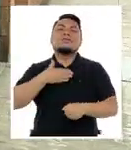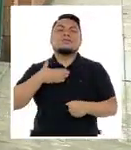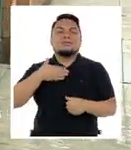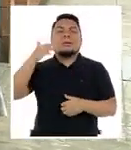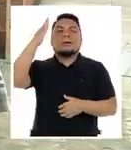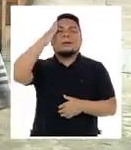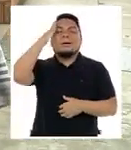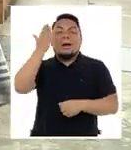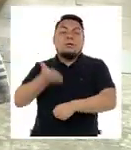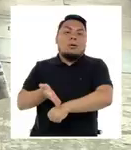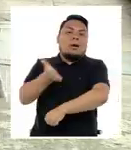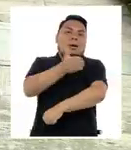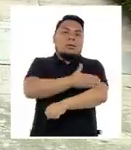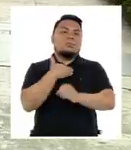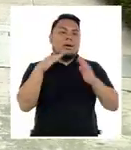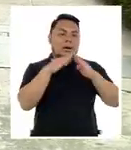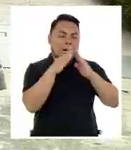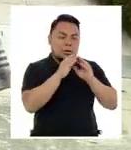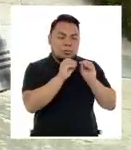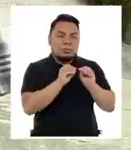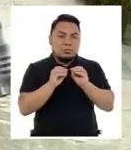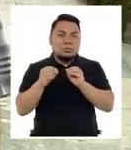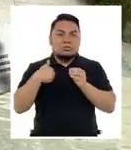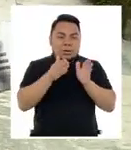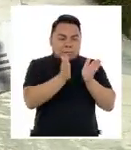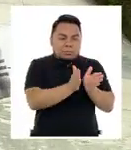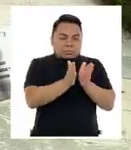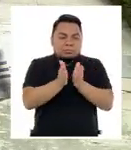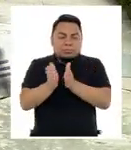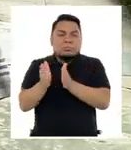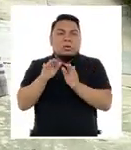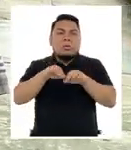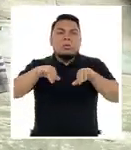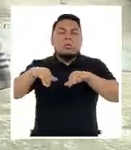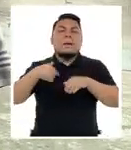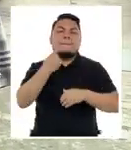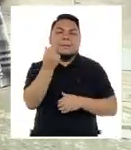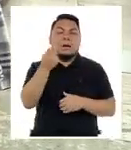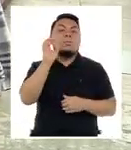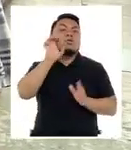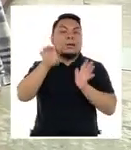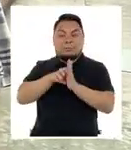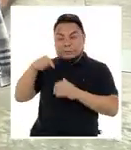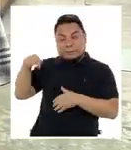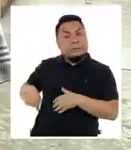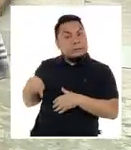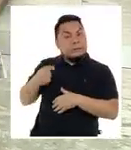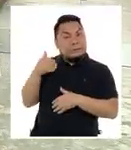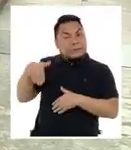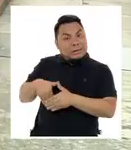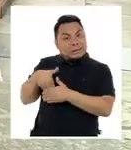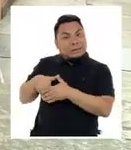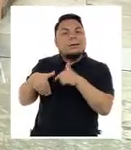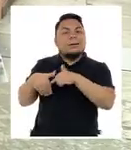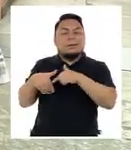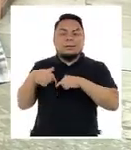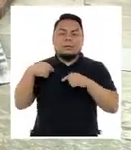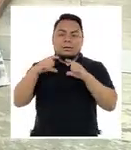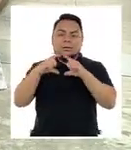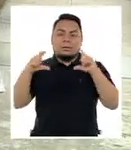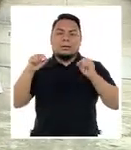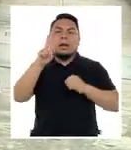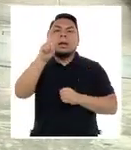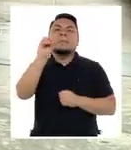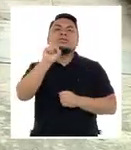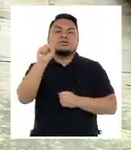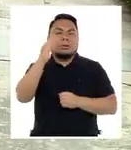organizado, y entonces, por ejemplo, he distribuido la plata. En este bolsillo, por ejemplo, tengo un